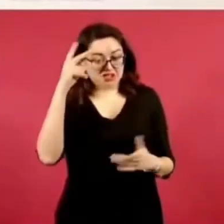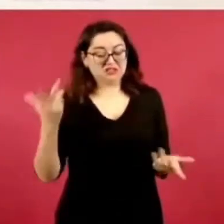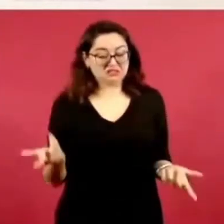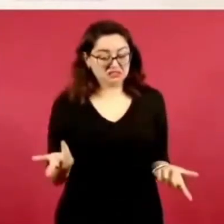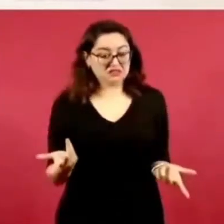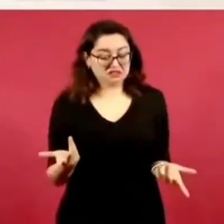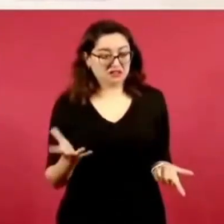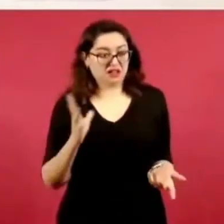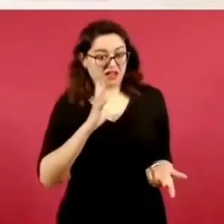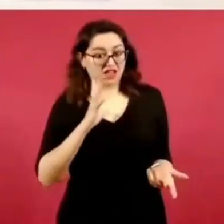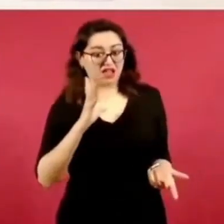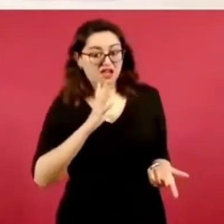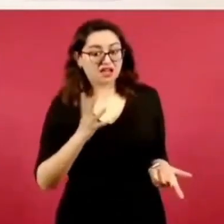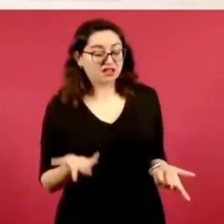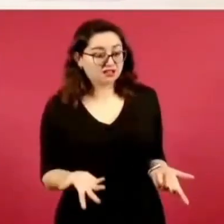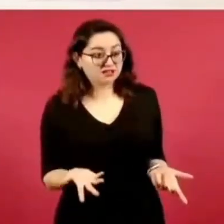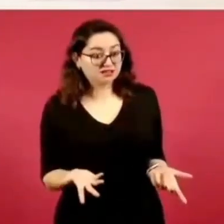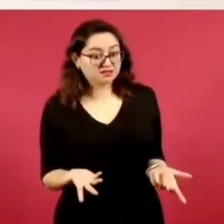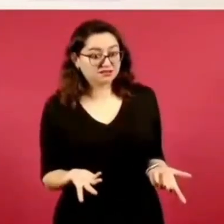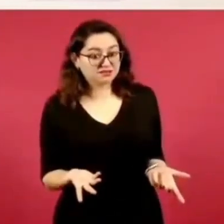sabio el pueblo de México.